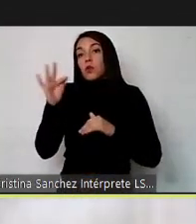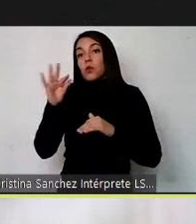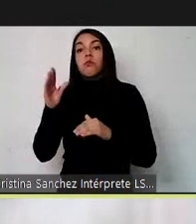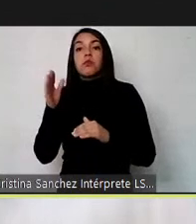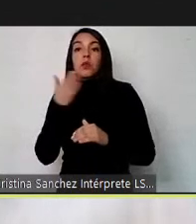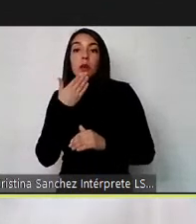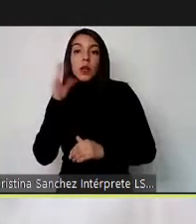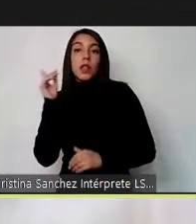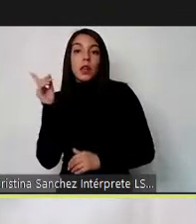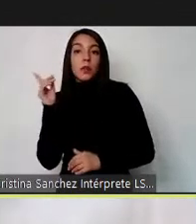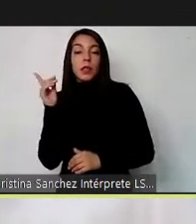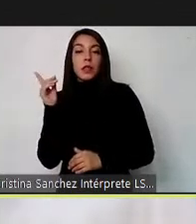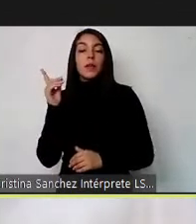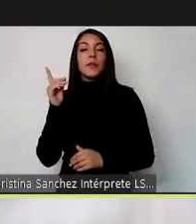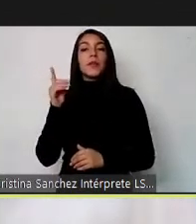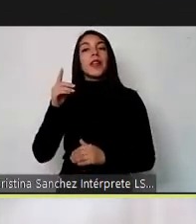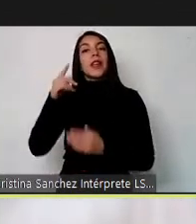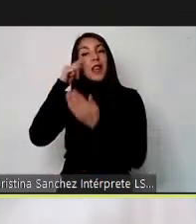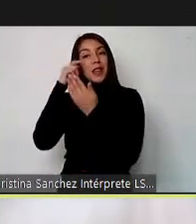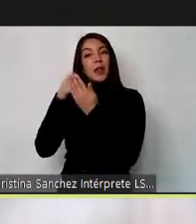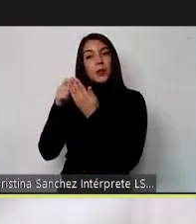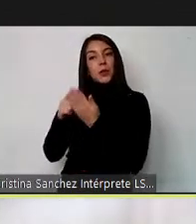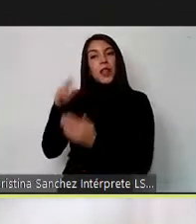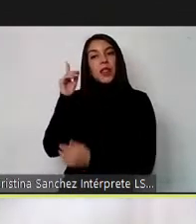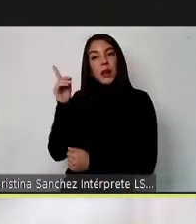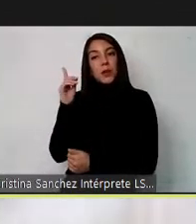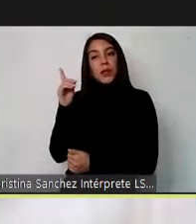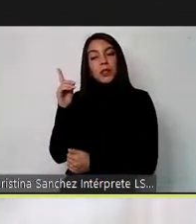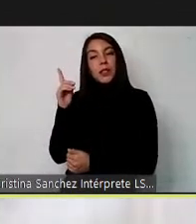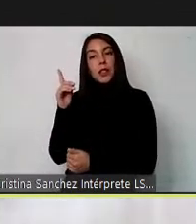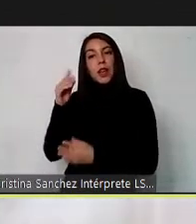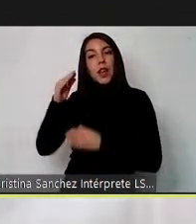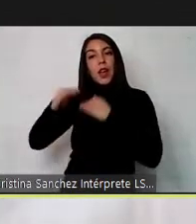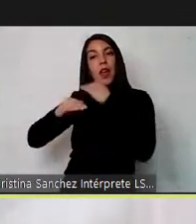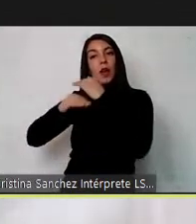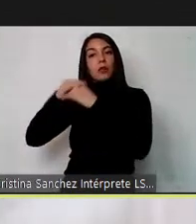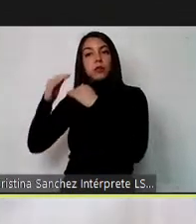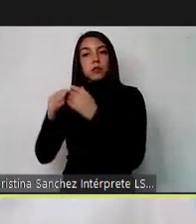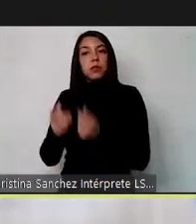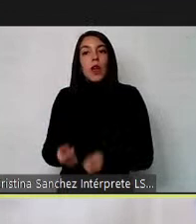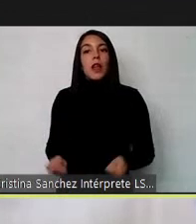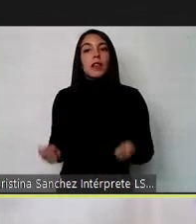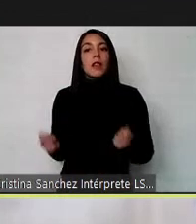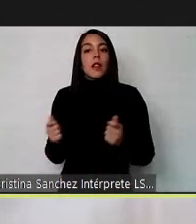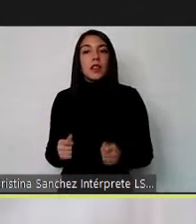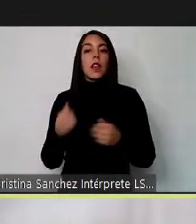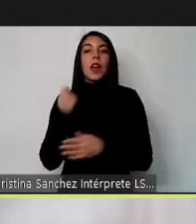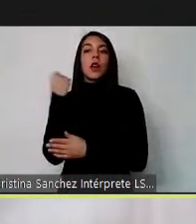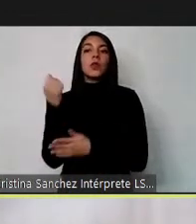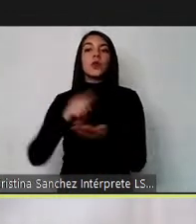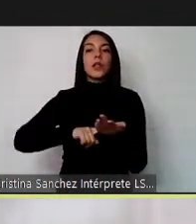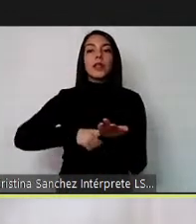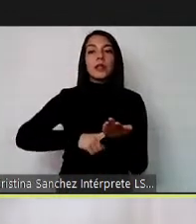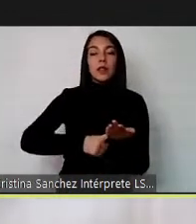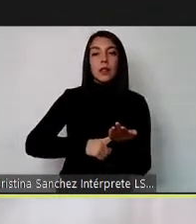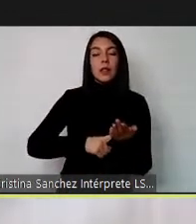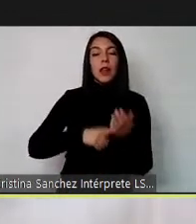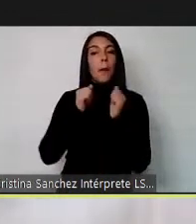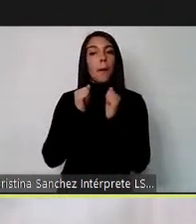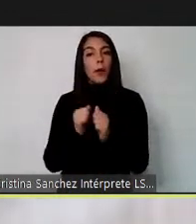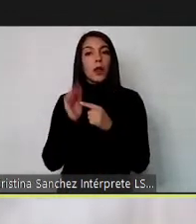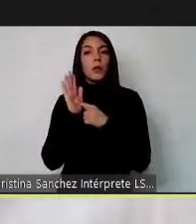y tenemos que reconocer que la discapacidad trasciende a la silla de ruedas y las ayudas técnicas y se puede